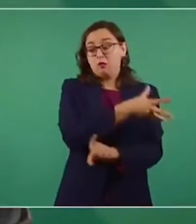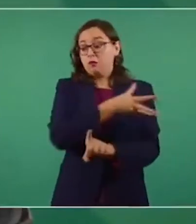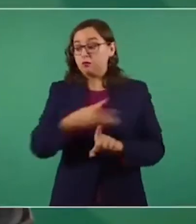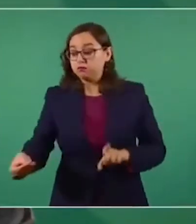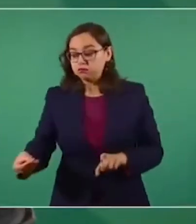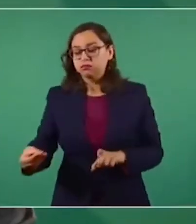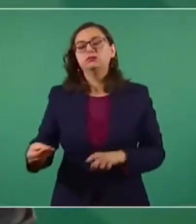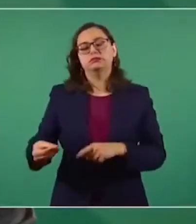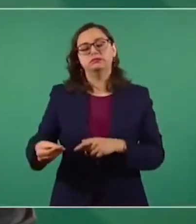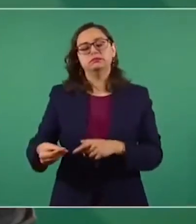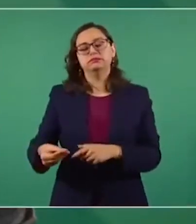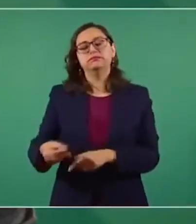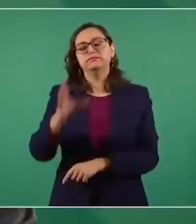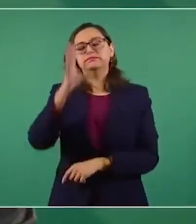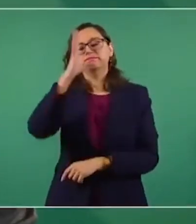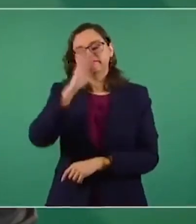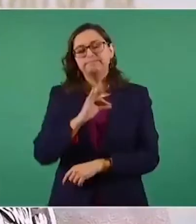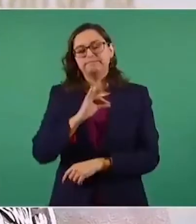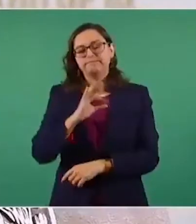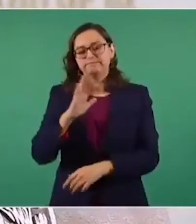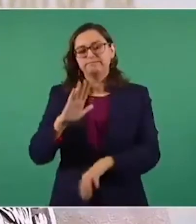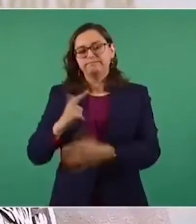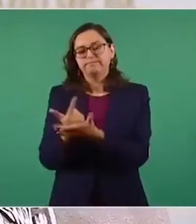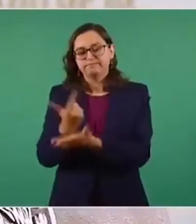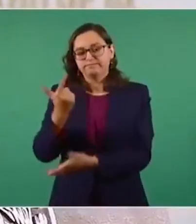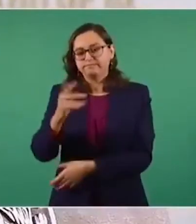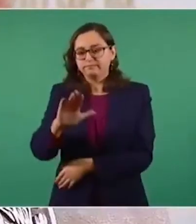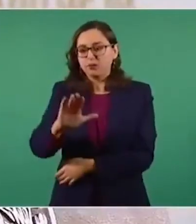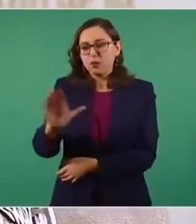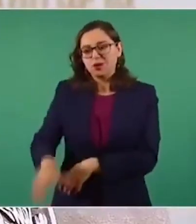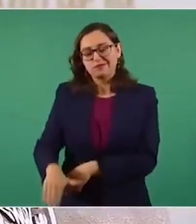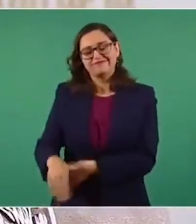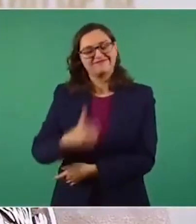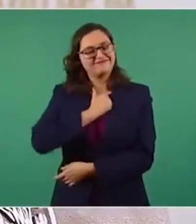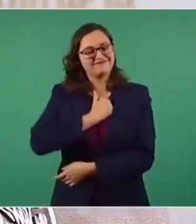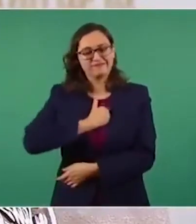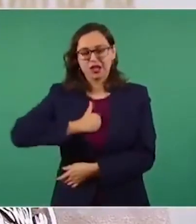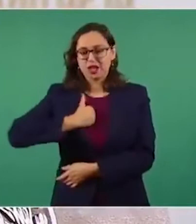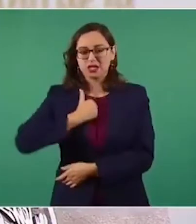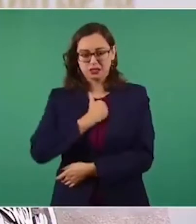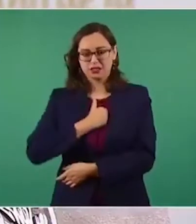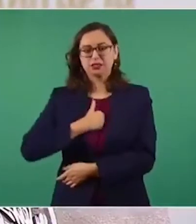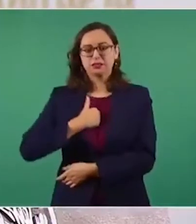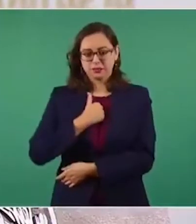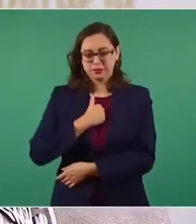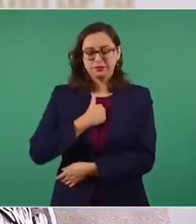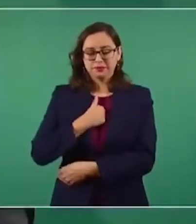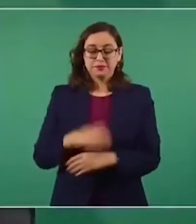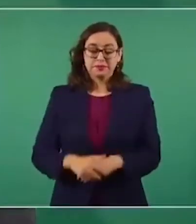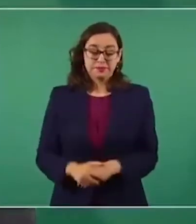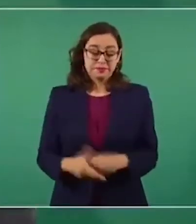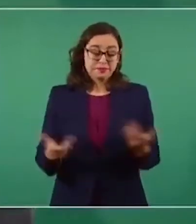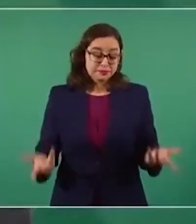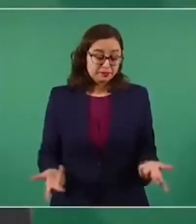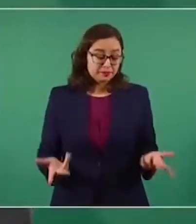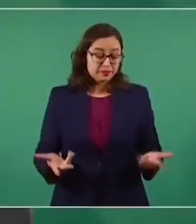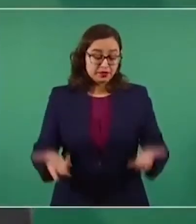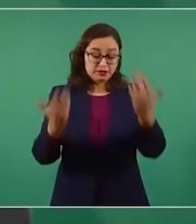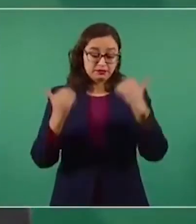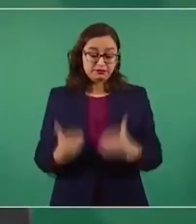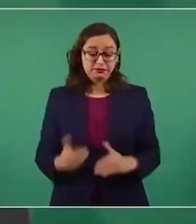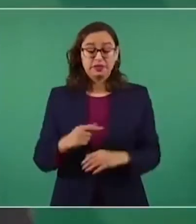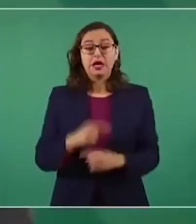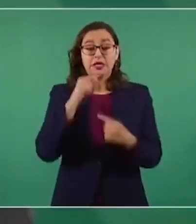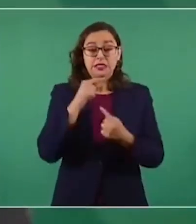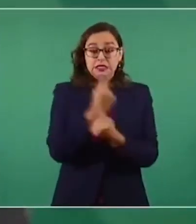el desenlace desafortunado ocurriera. Entonces, en general lo que recomendamos es para niños y para